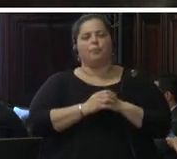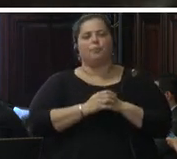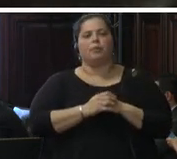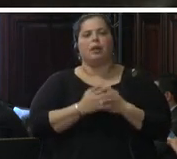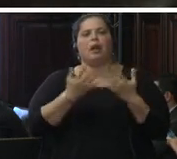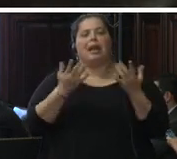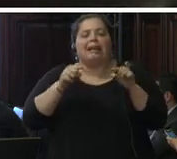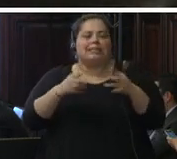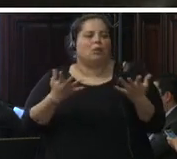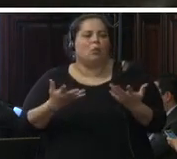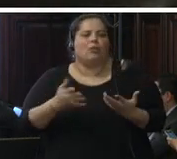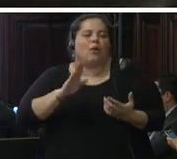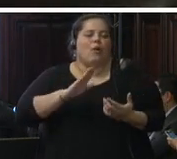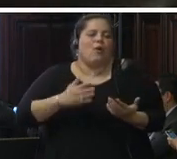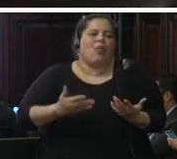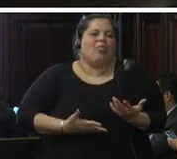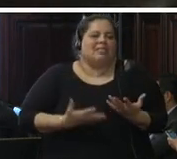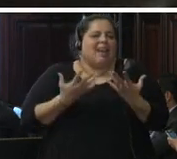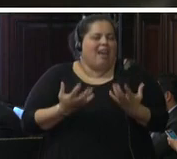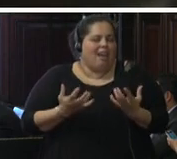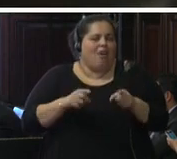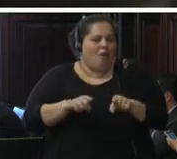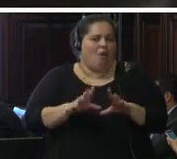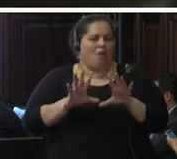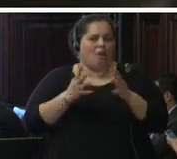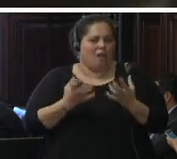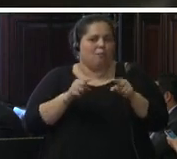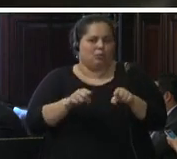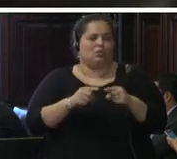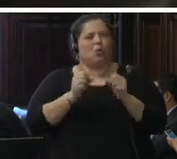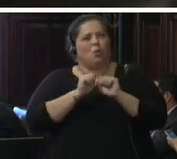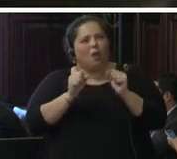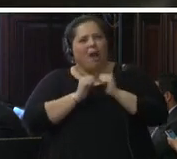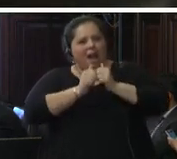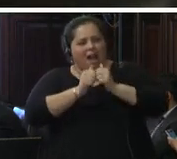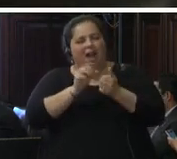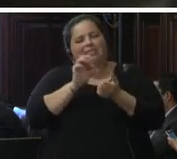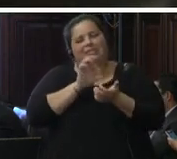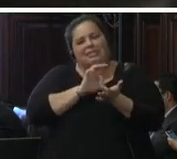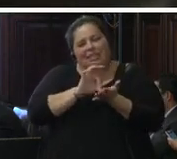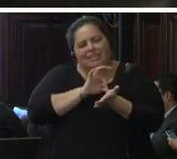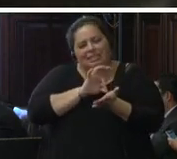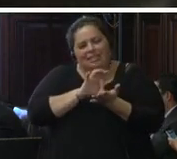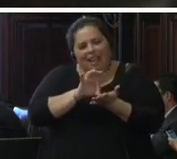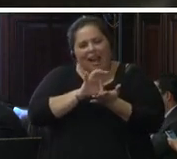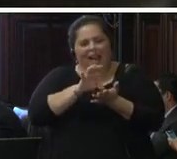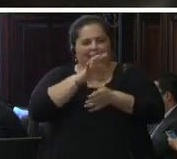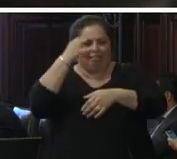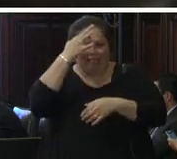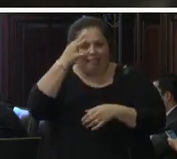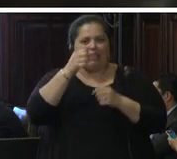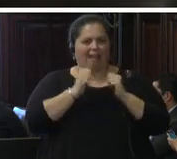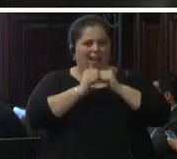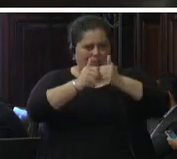nuestro deseo el apoyo nuestro asistencia técnica van en esa línea cuenten con